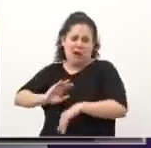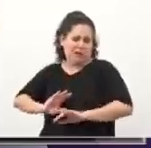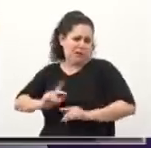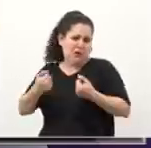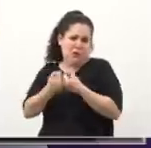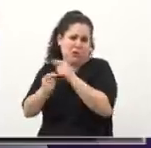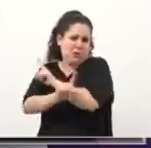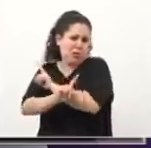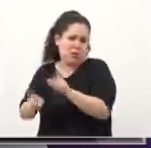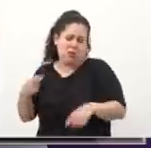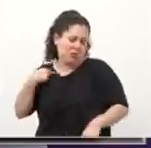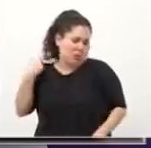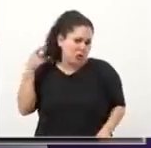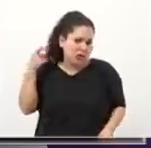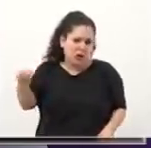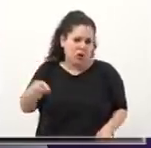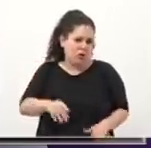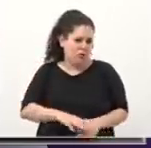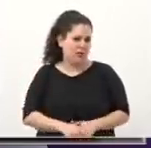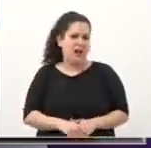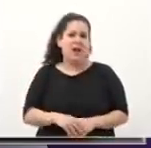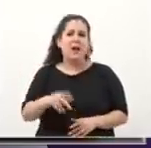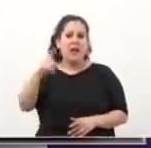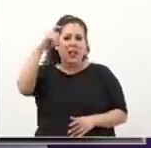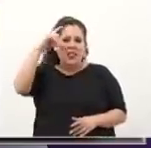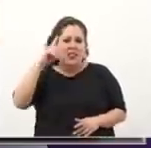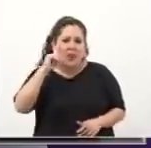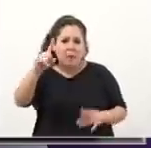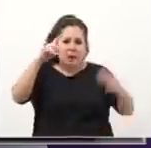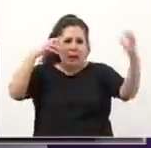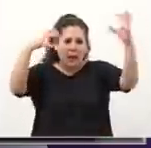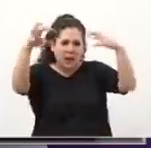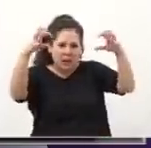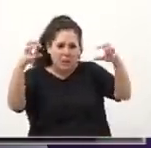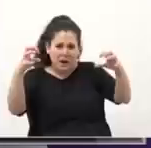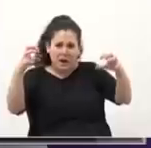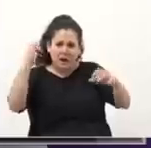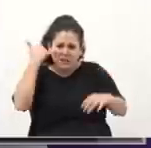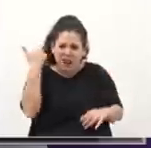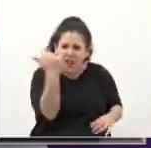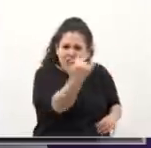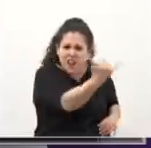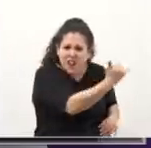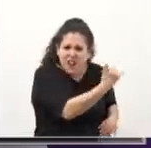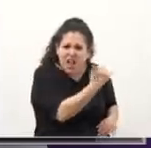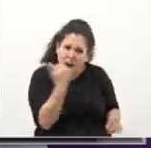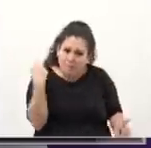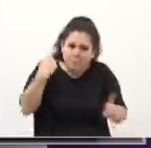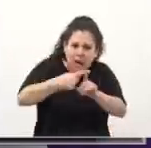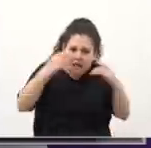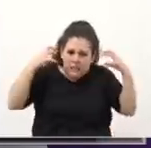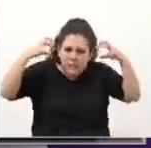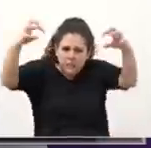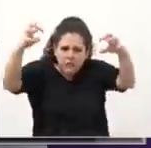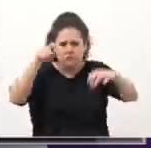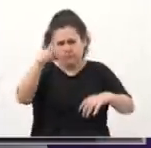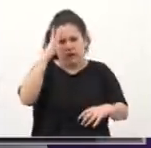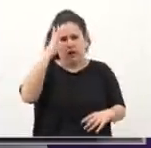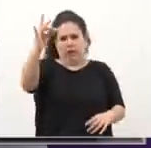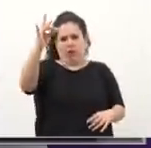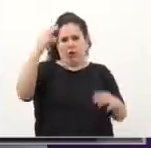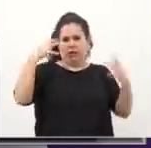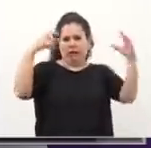Si se ponen en marcha estas 10.000 cámaras sumadas a las que ya están, vamos a tener un récord internacional. Cada